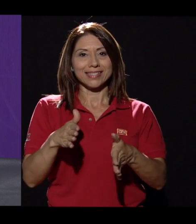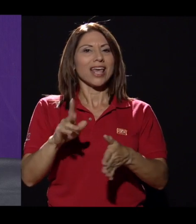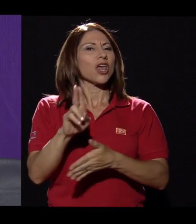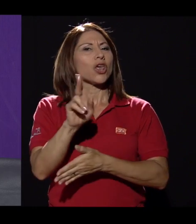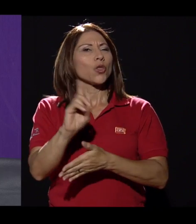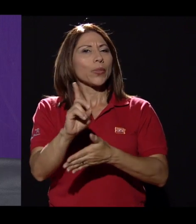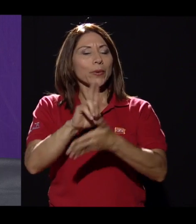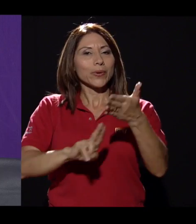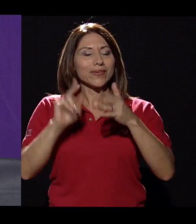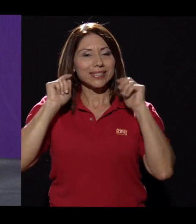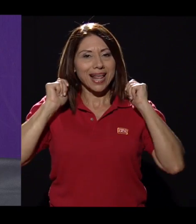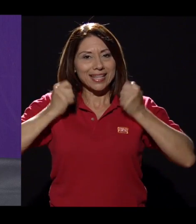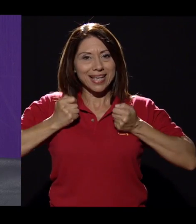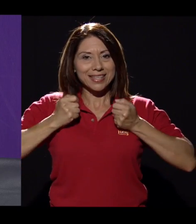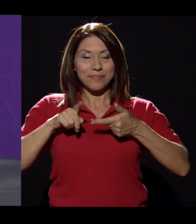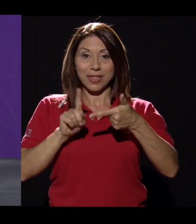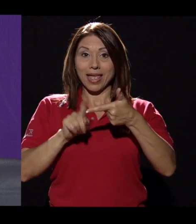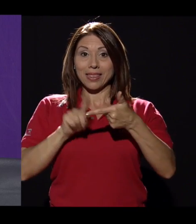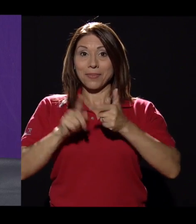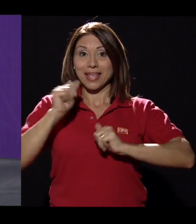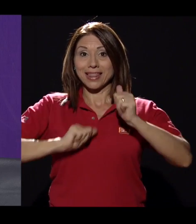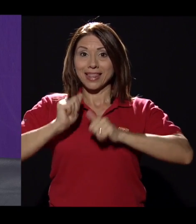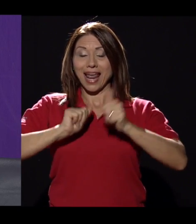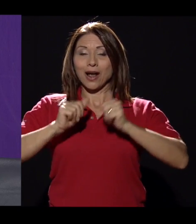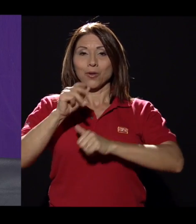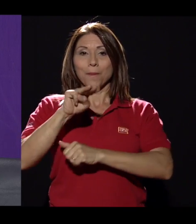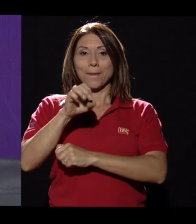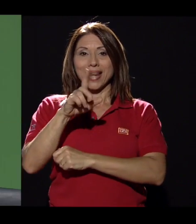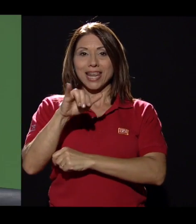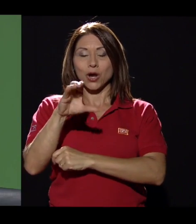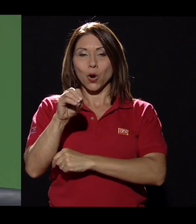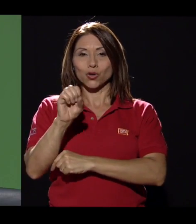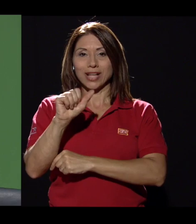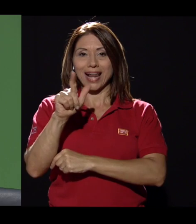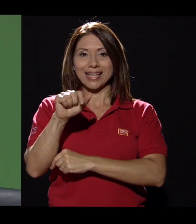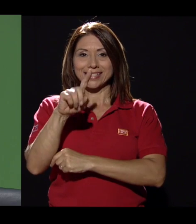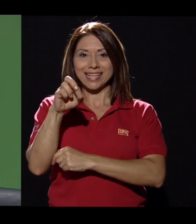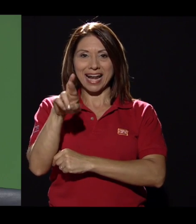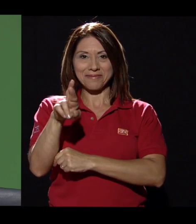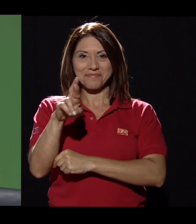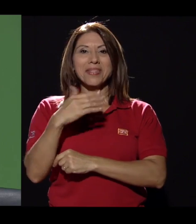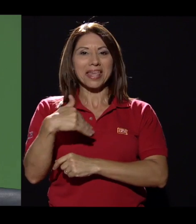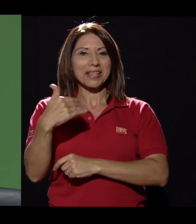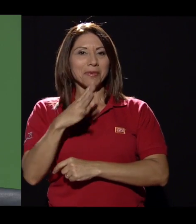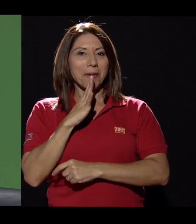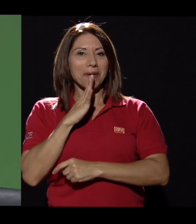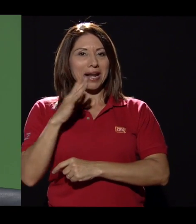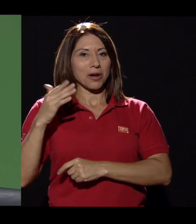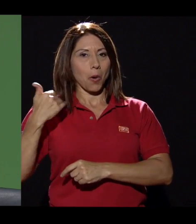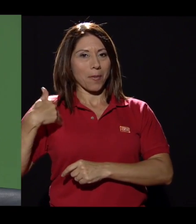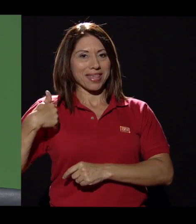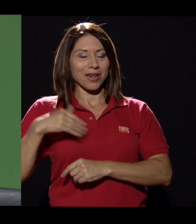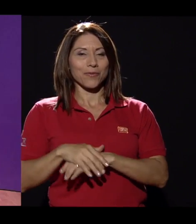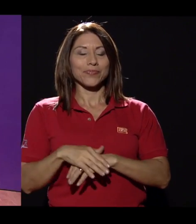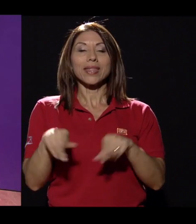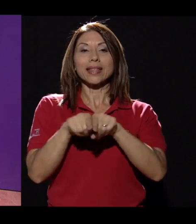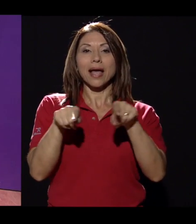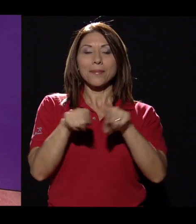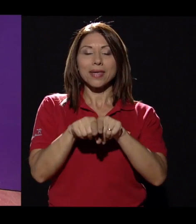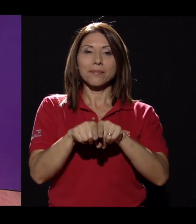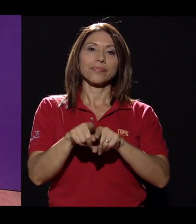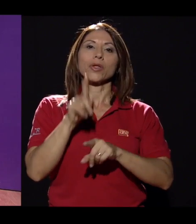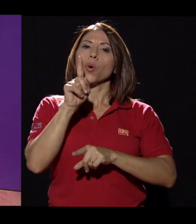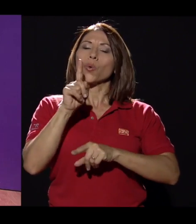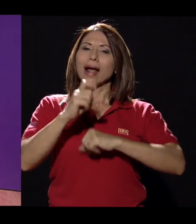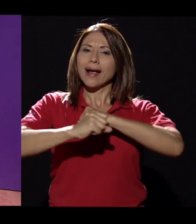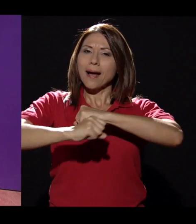se iluminará el Teatro Amélico Salazar, de lo cual mi compañero ahora les hablará. Y también tenemos una